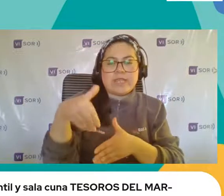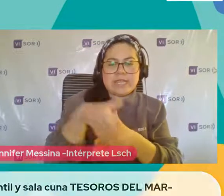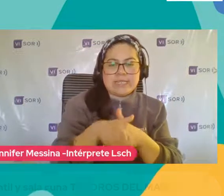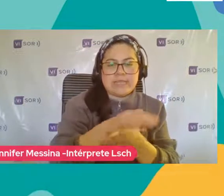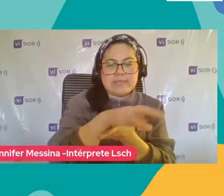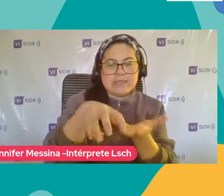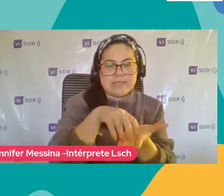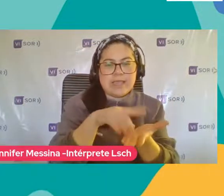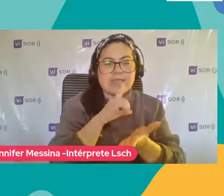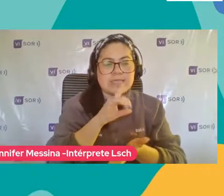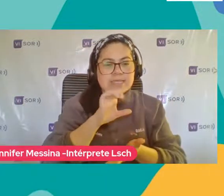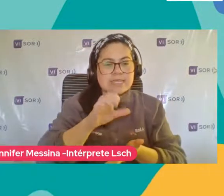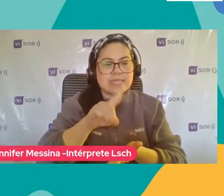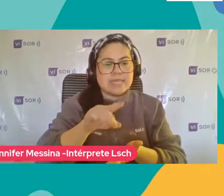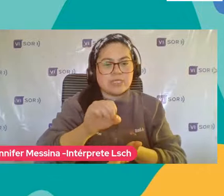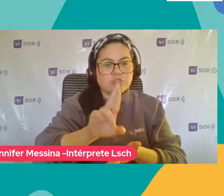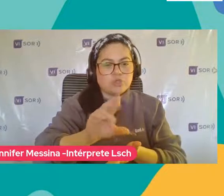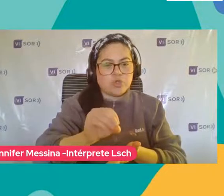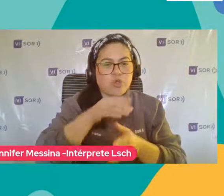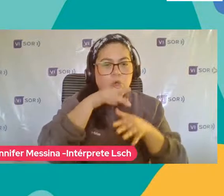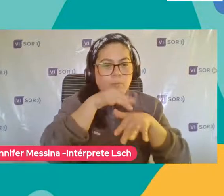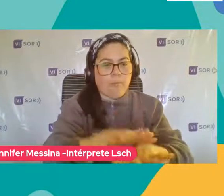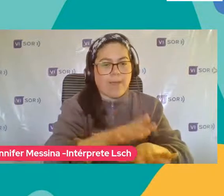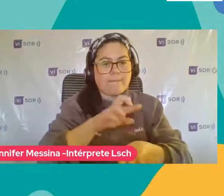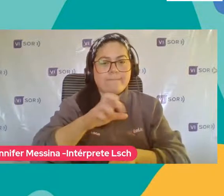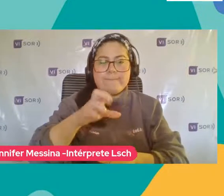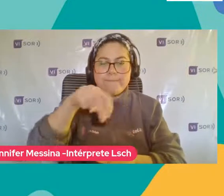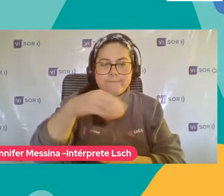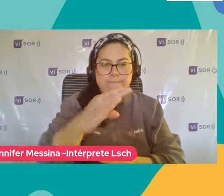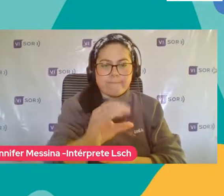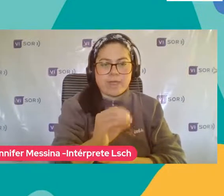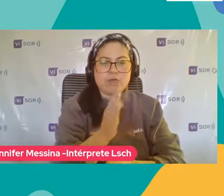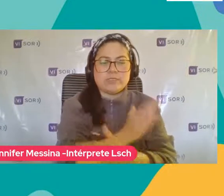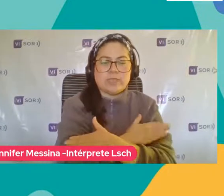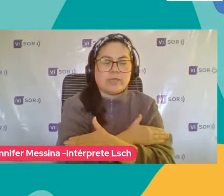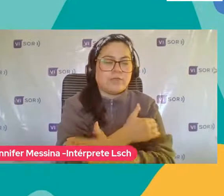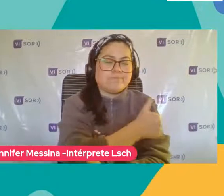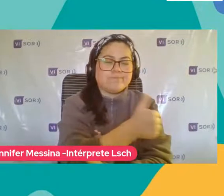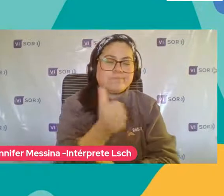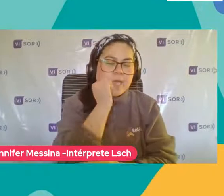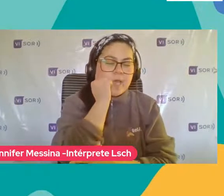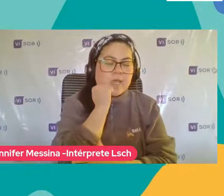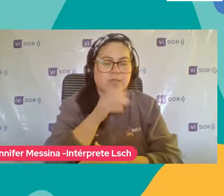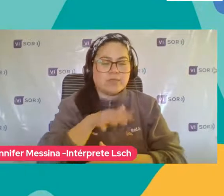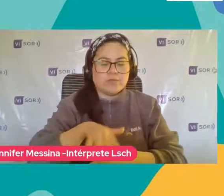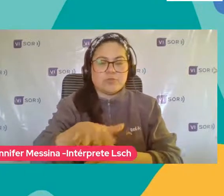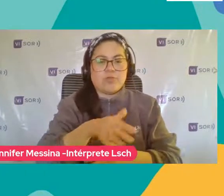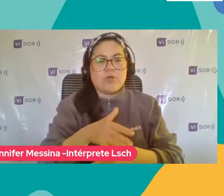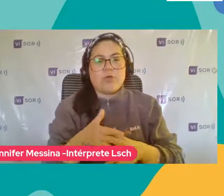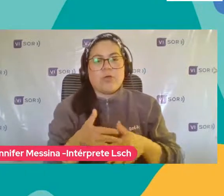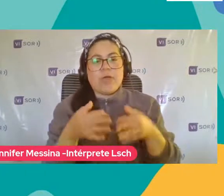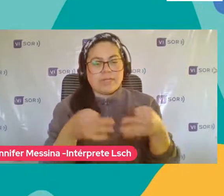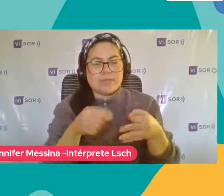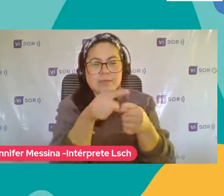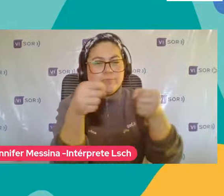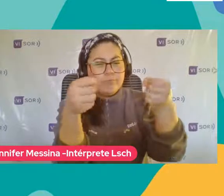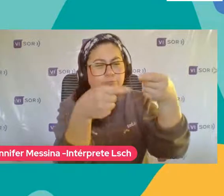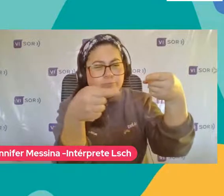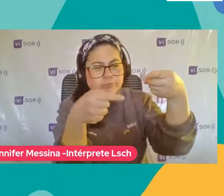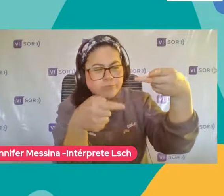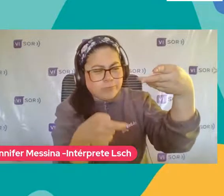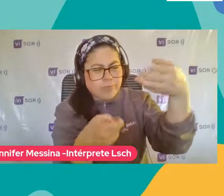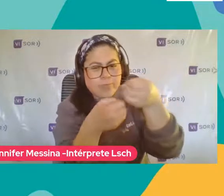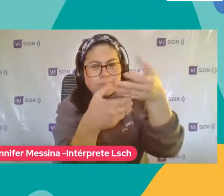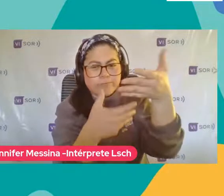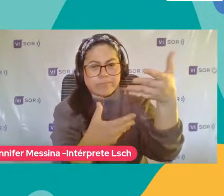Penco Nos envía un abrazo Y un saludo cariñoso A todos Y así Pudiéramos seguir Seguramente Leyendo Muchísimos De los comentarios